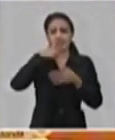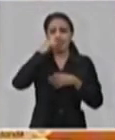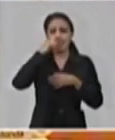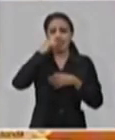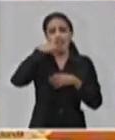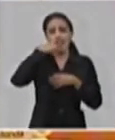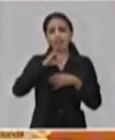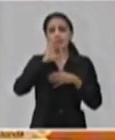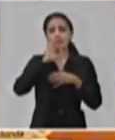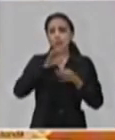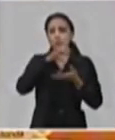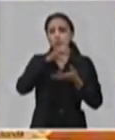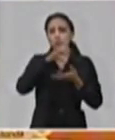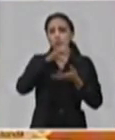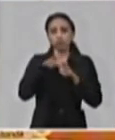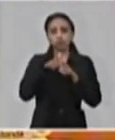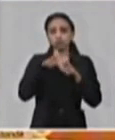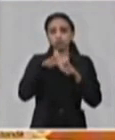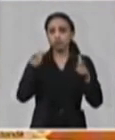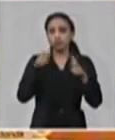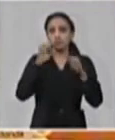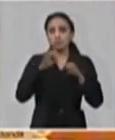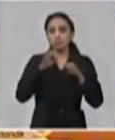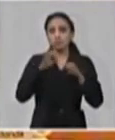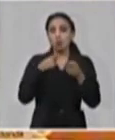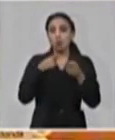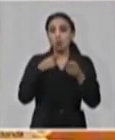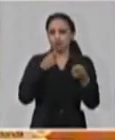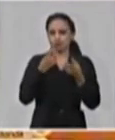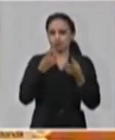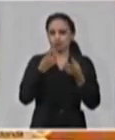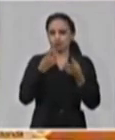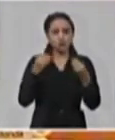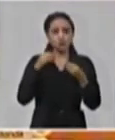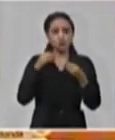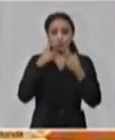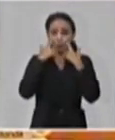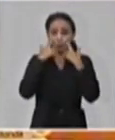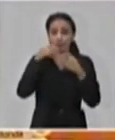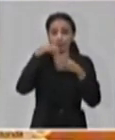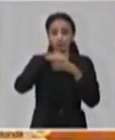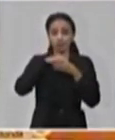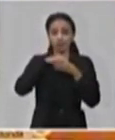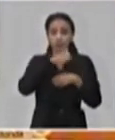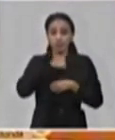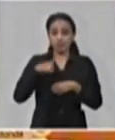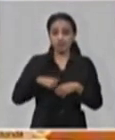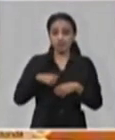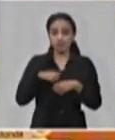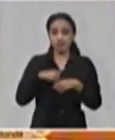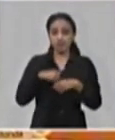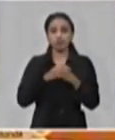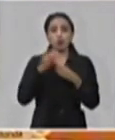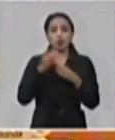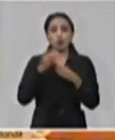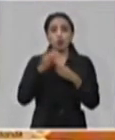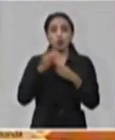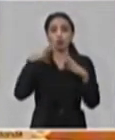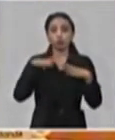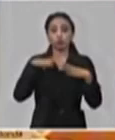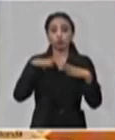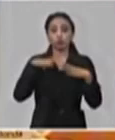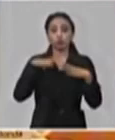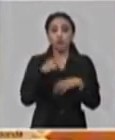inmensa ciudad, capital comercial del país, con mucha fuerza de turismo, donde